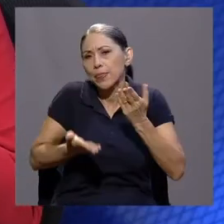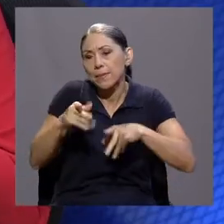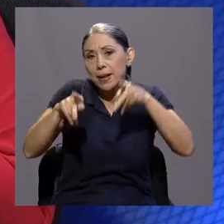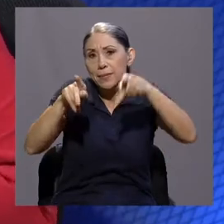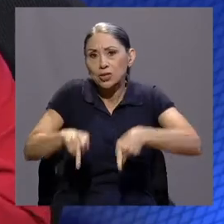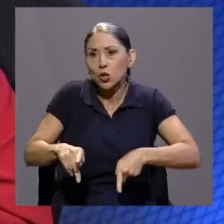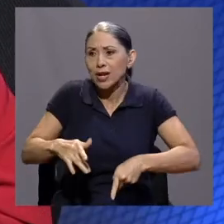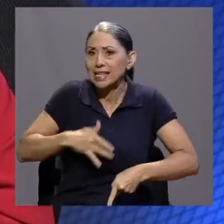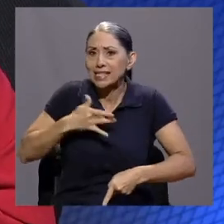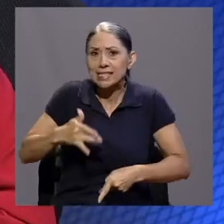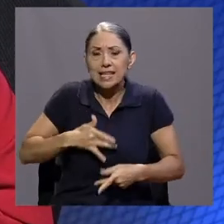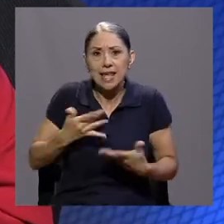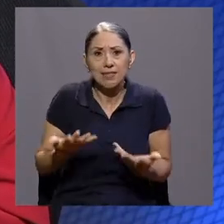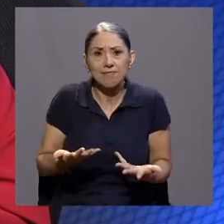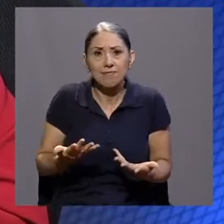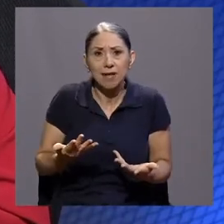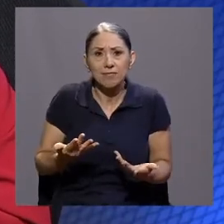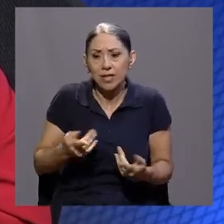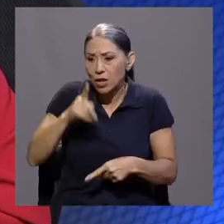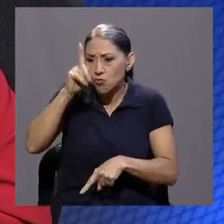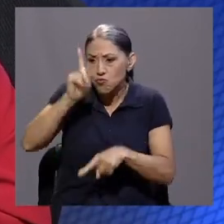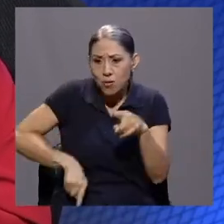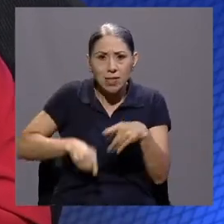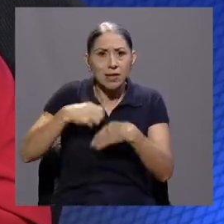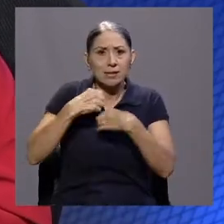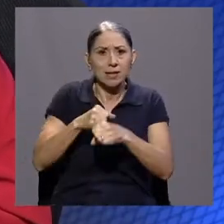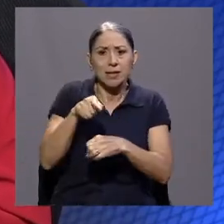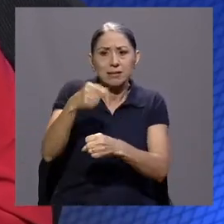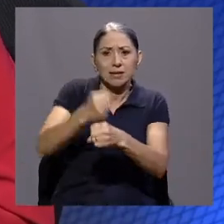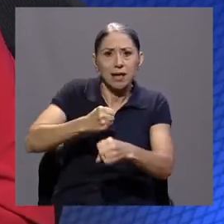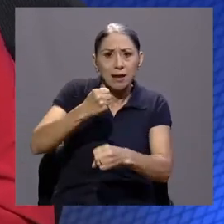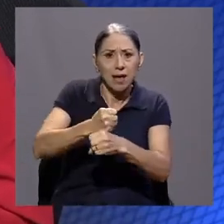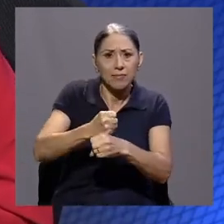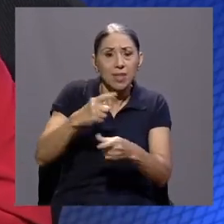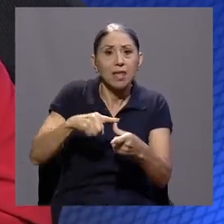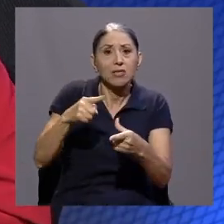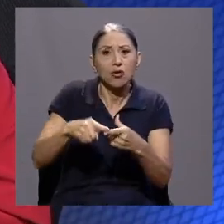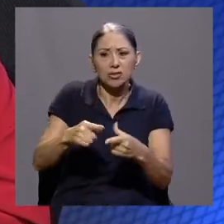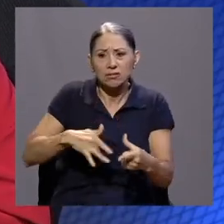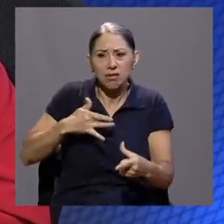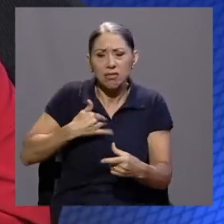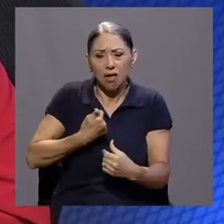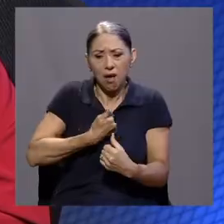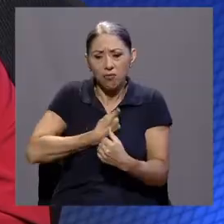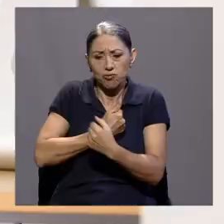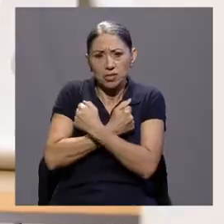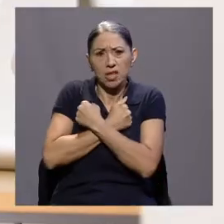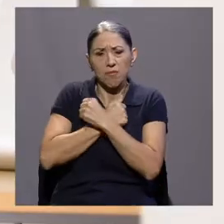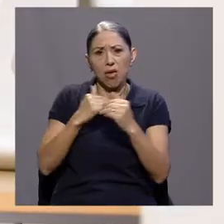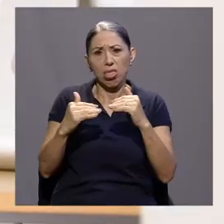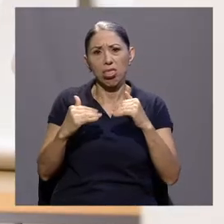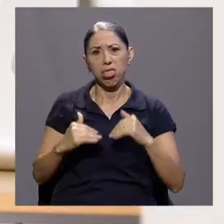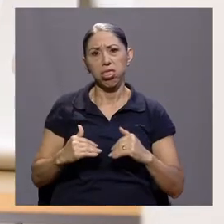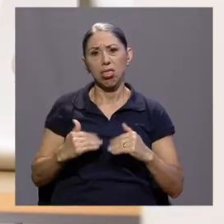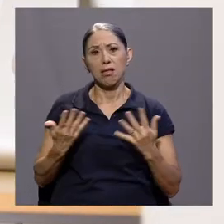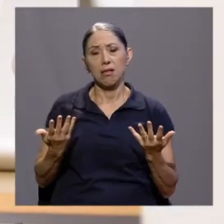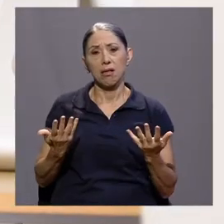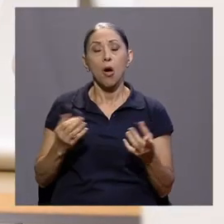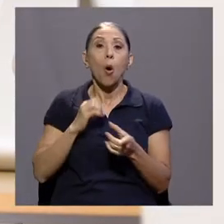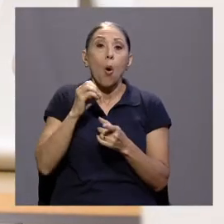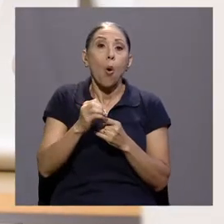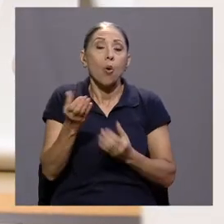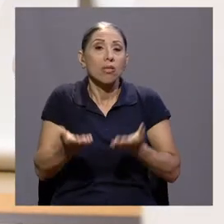con incapacidad de la realización de la tarea. Entonces, empieza ahí un baja autoestima, por ejemplo. O que ya se